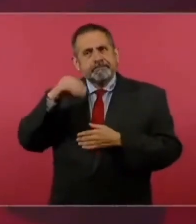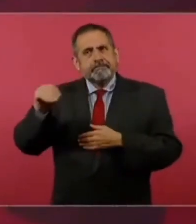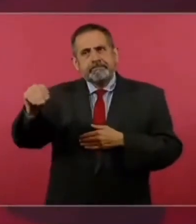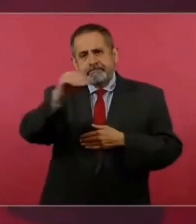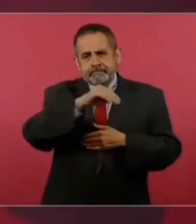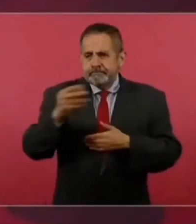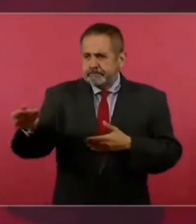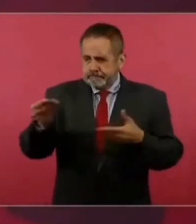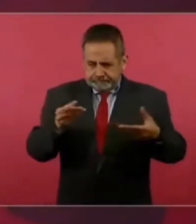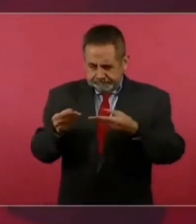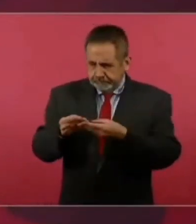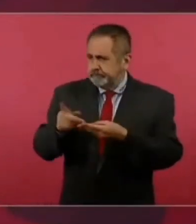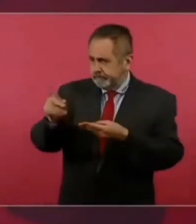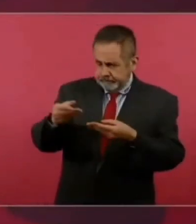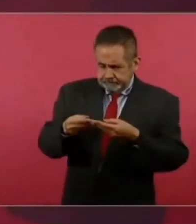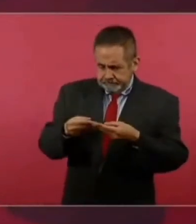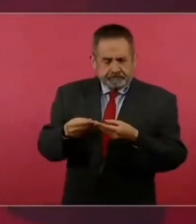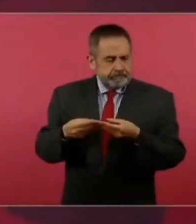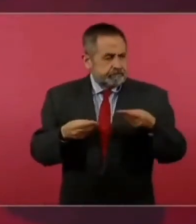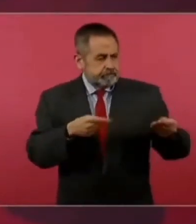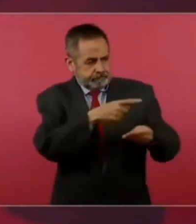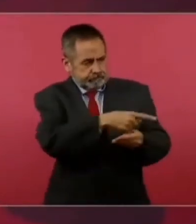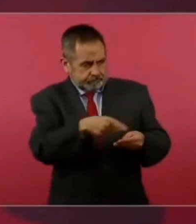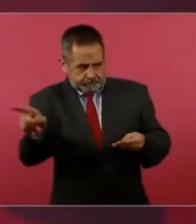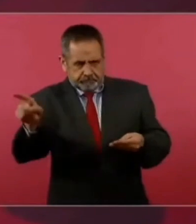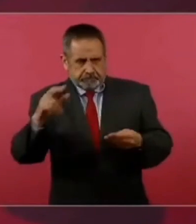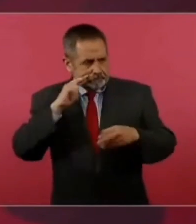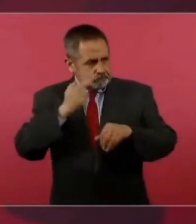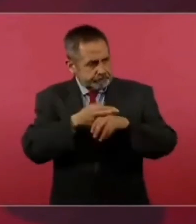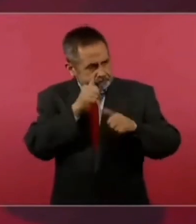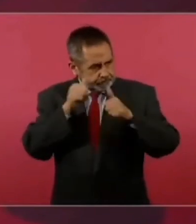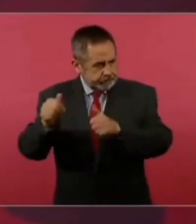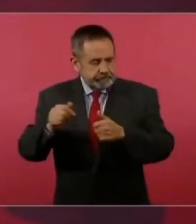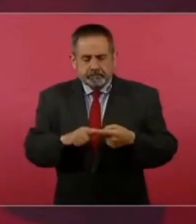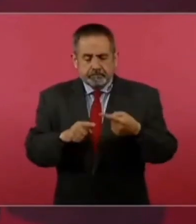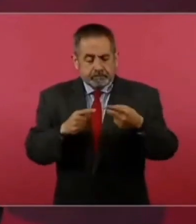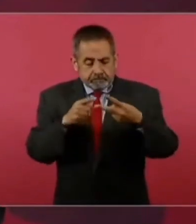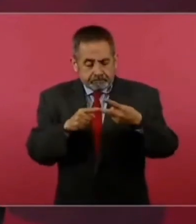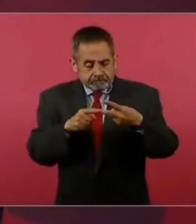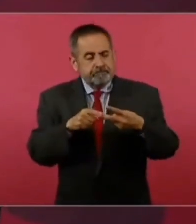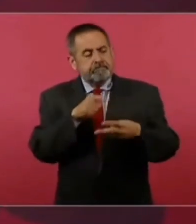canalizamos. Hay cartas que leo